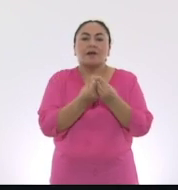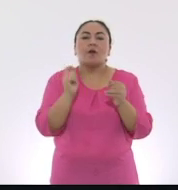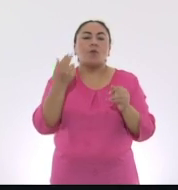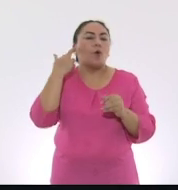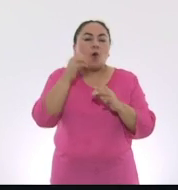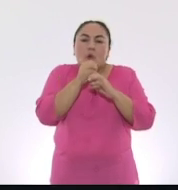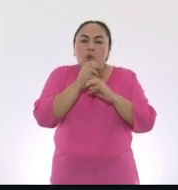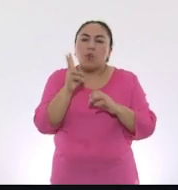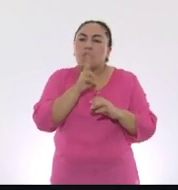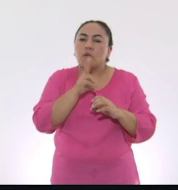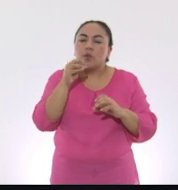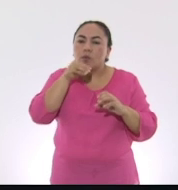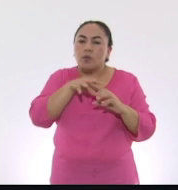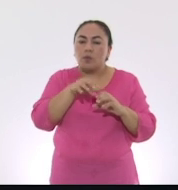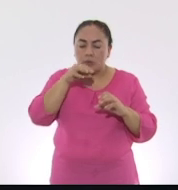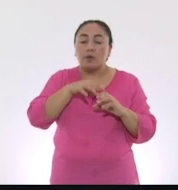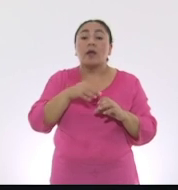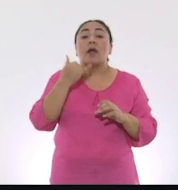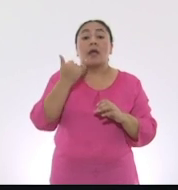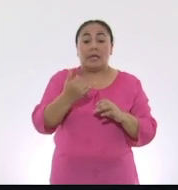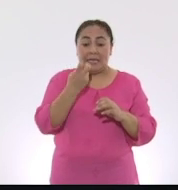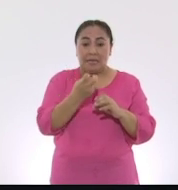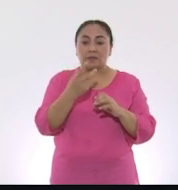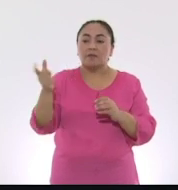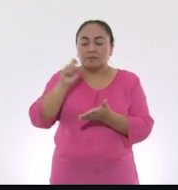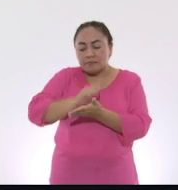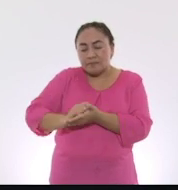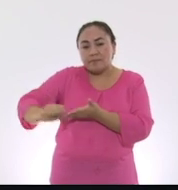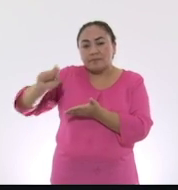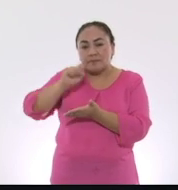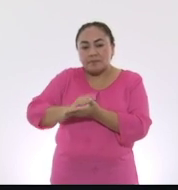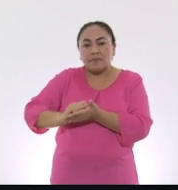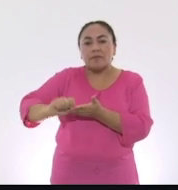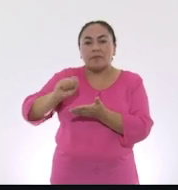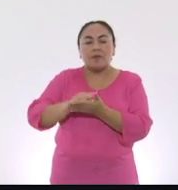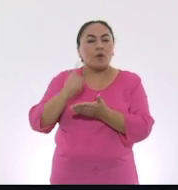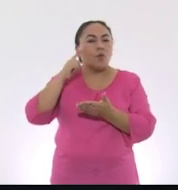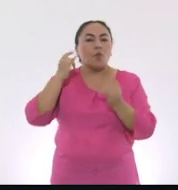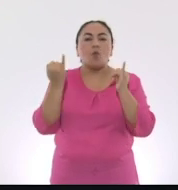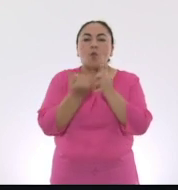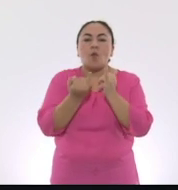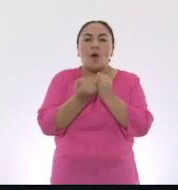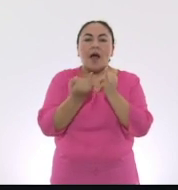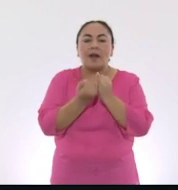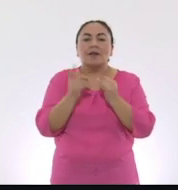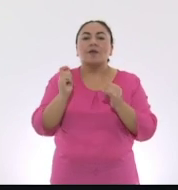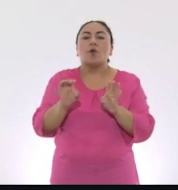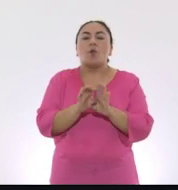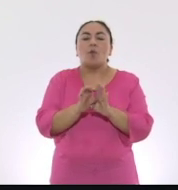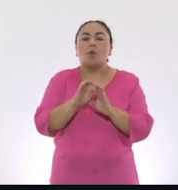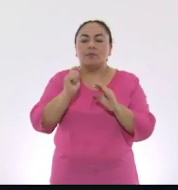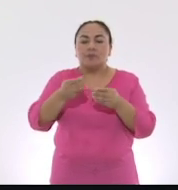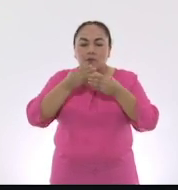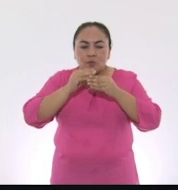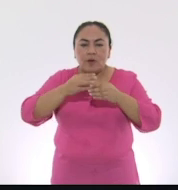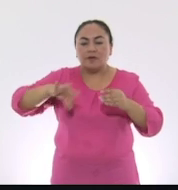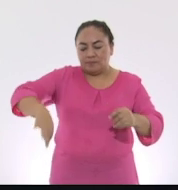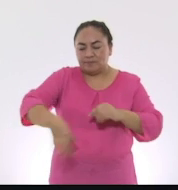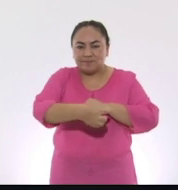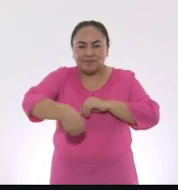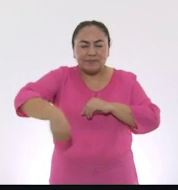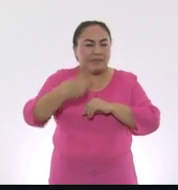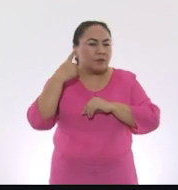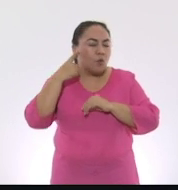Muchos compositores escriben obras en donde el Fagot toca la misma voz que los chelos y los contrabajos, con la finalidad de